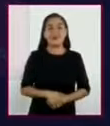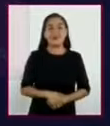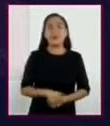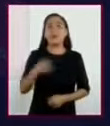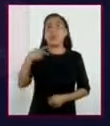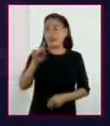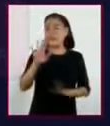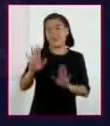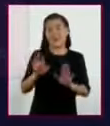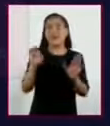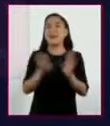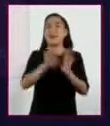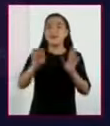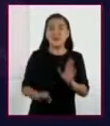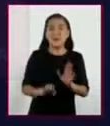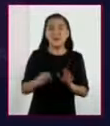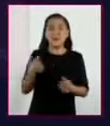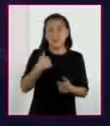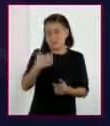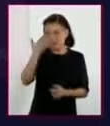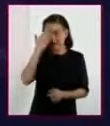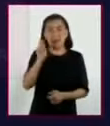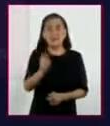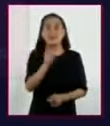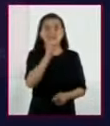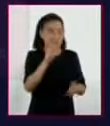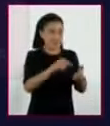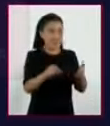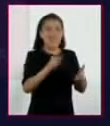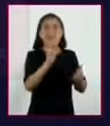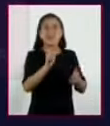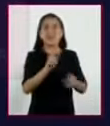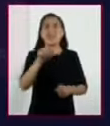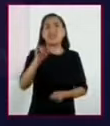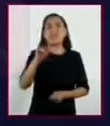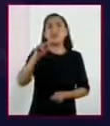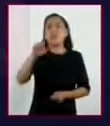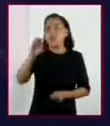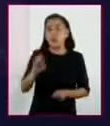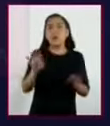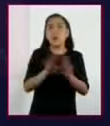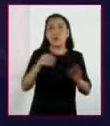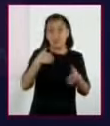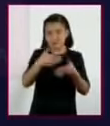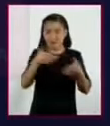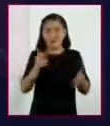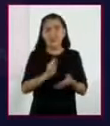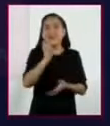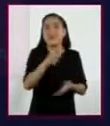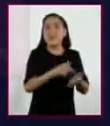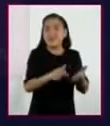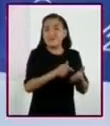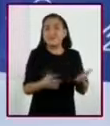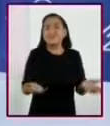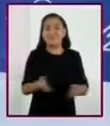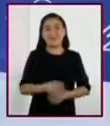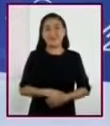Pero, por ejemplo, yo no conozco una palabra que está en el título. ¿Así cómo puedo anticipar de lo que tratará?